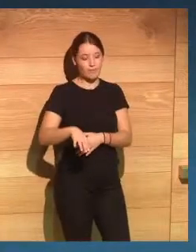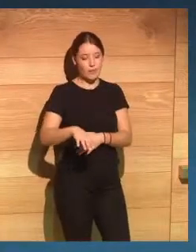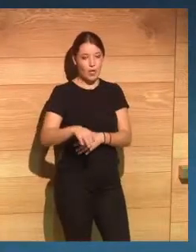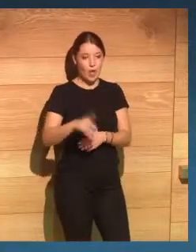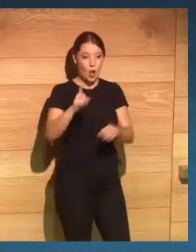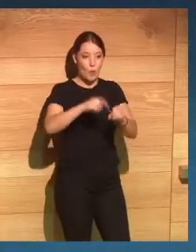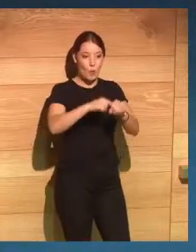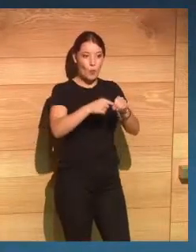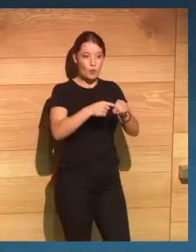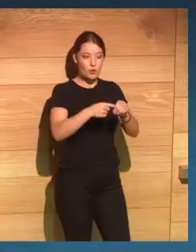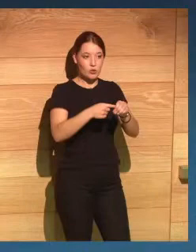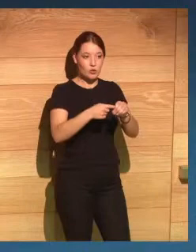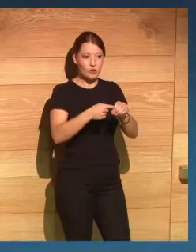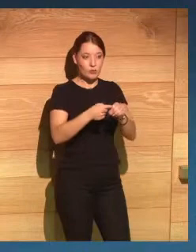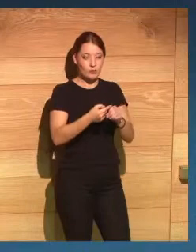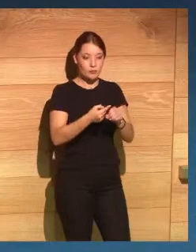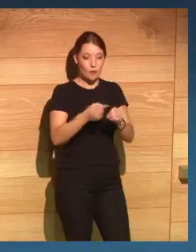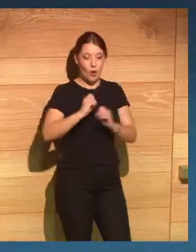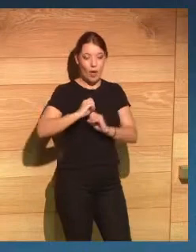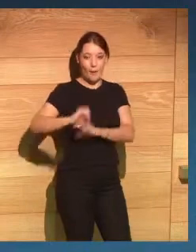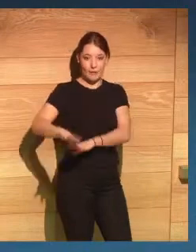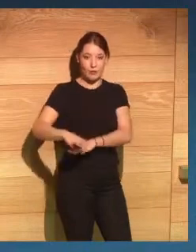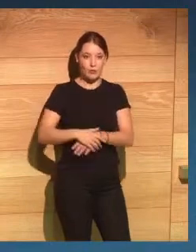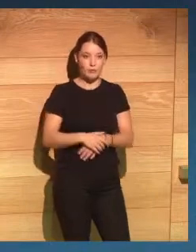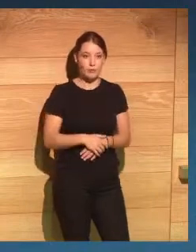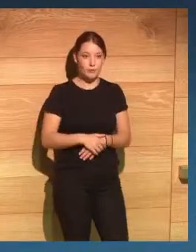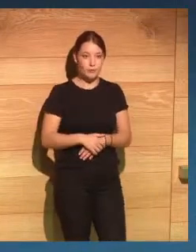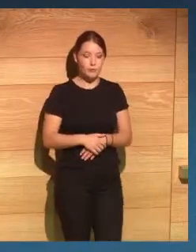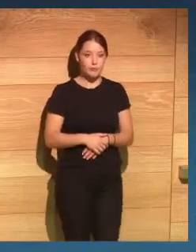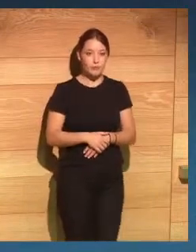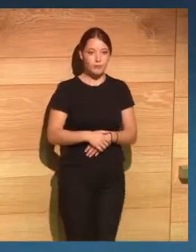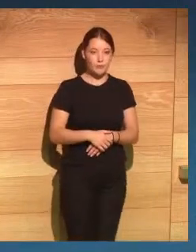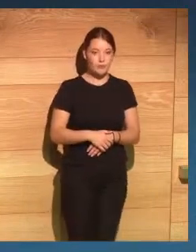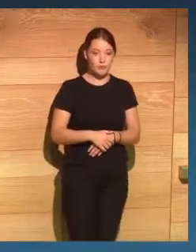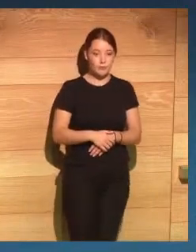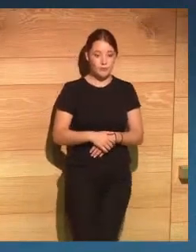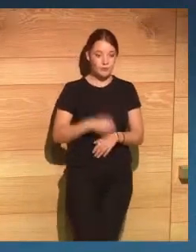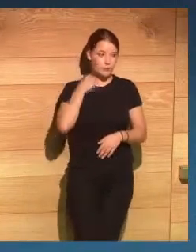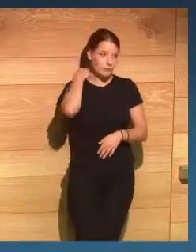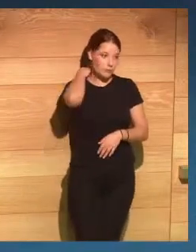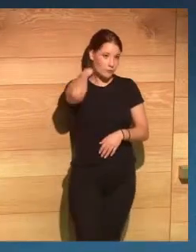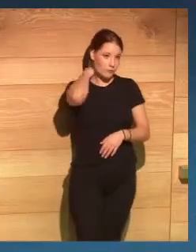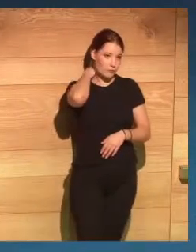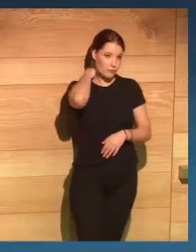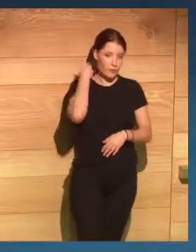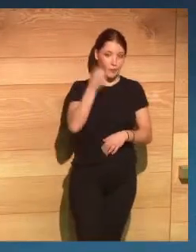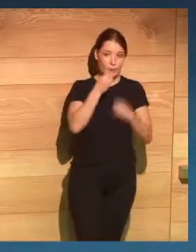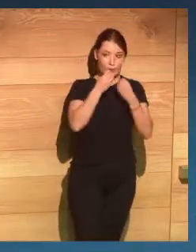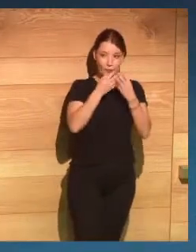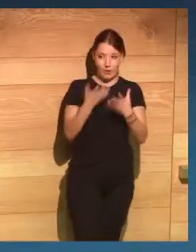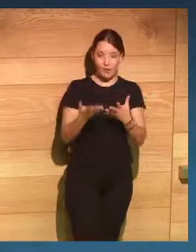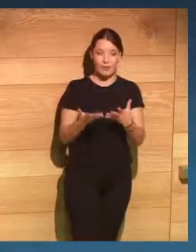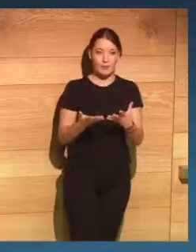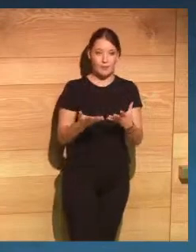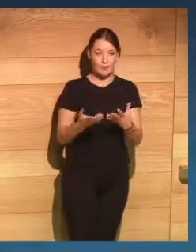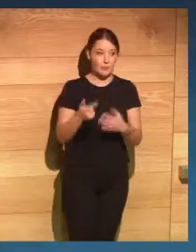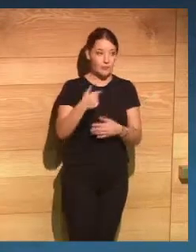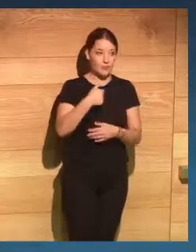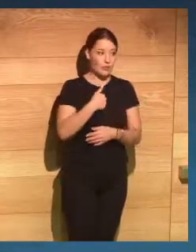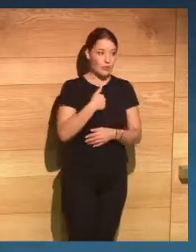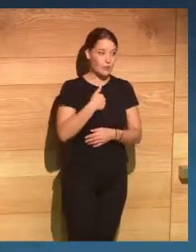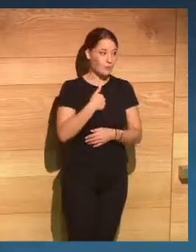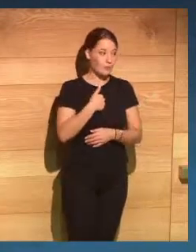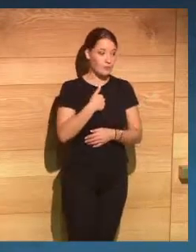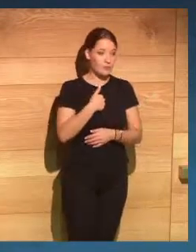directora del Observatorio Nacional de las Telecomunicaciones y la Sociedad de la Información bueno yo prácticamente no